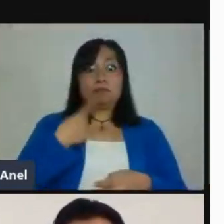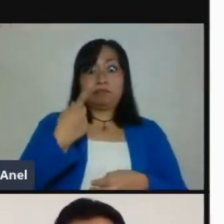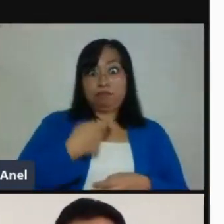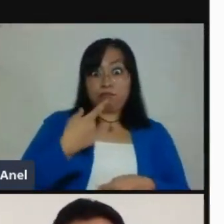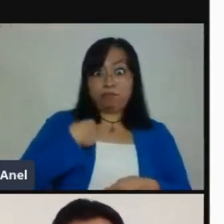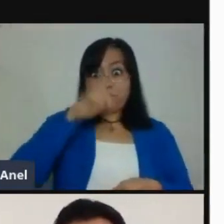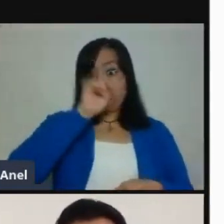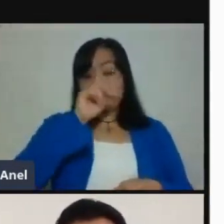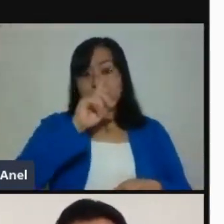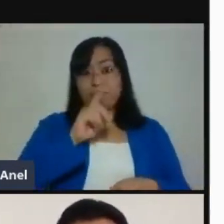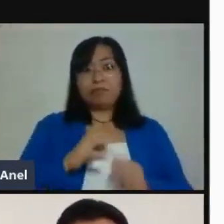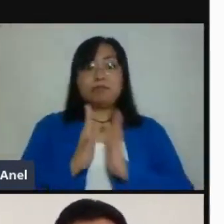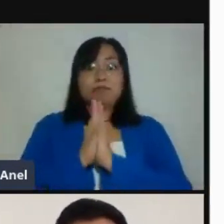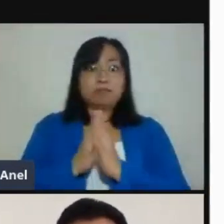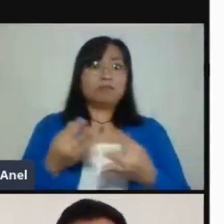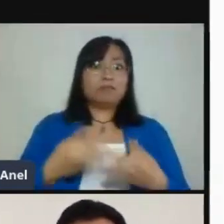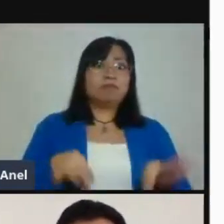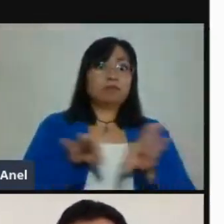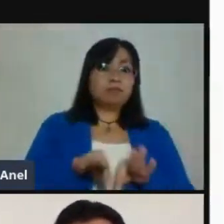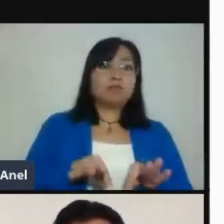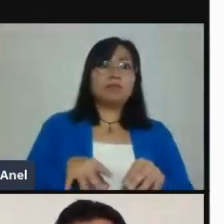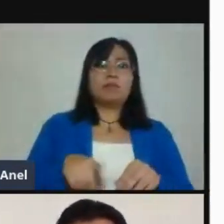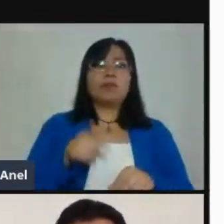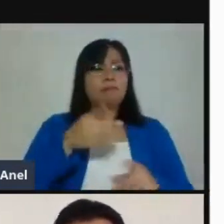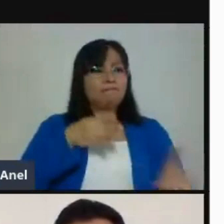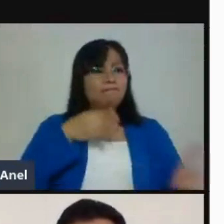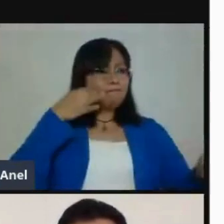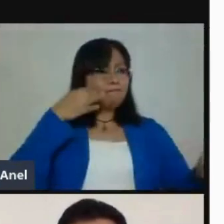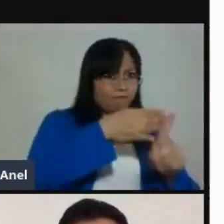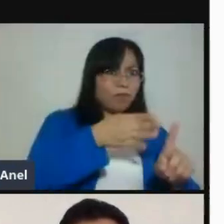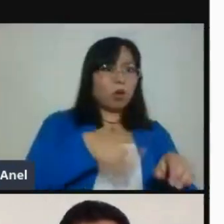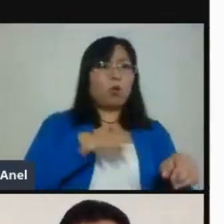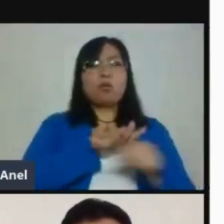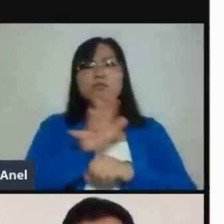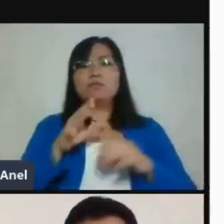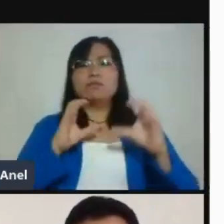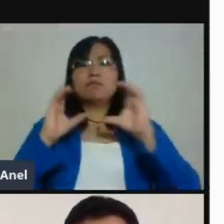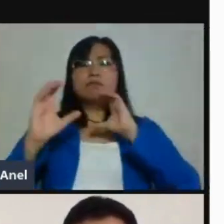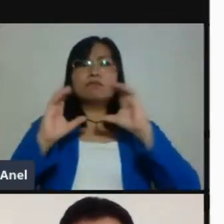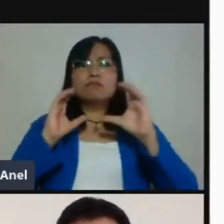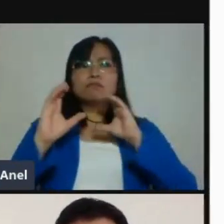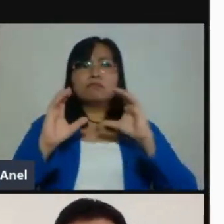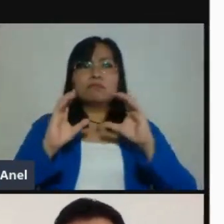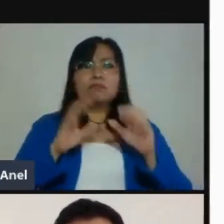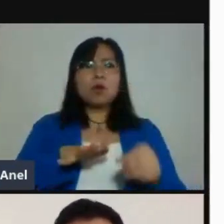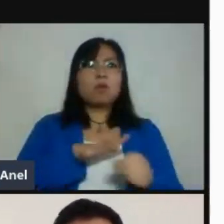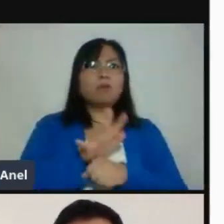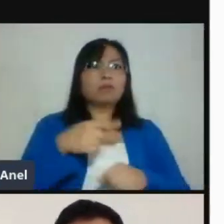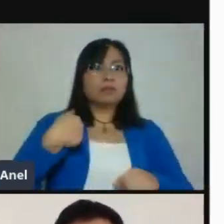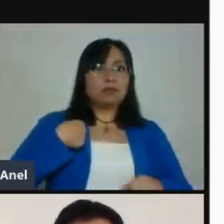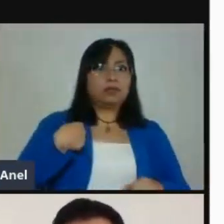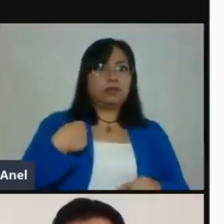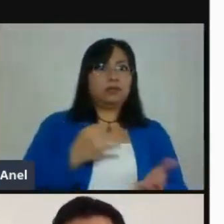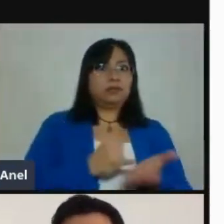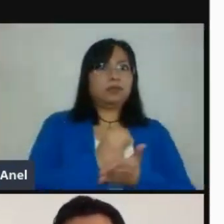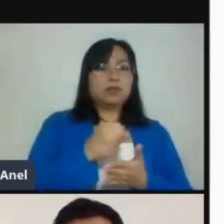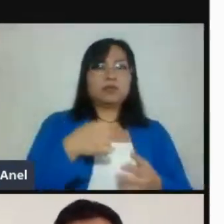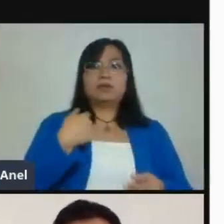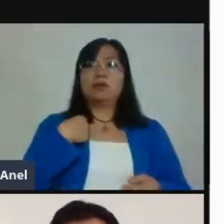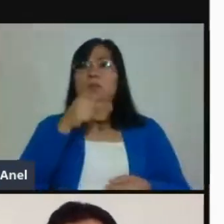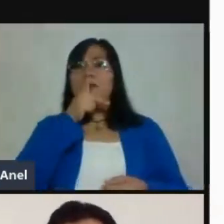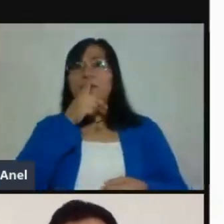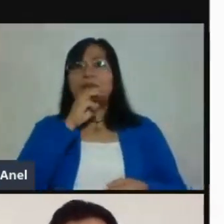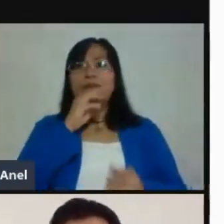definir los canales de comunicación. Esto nos va a llevar más adelante y se los voy a explicar a